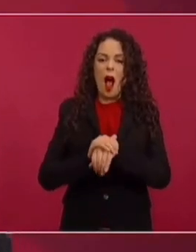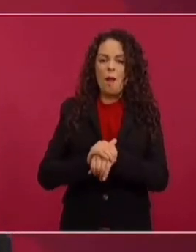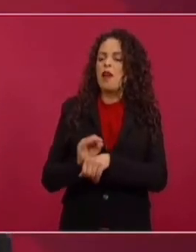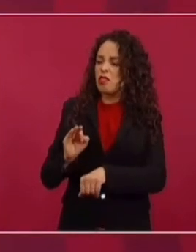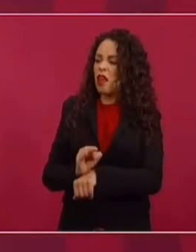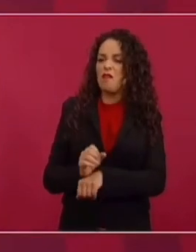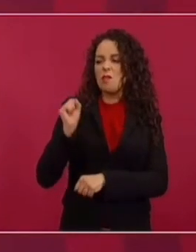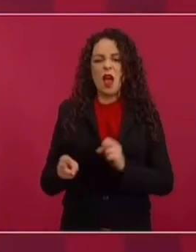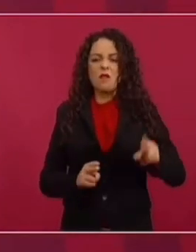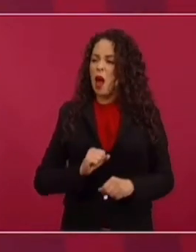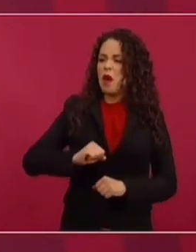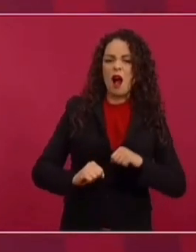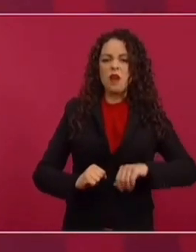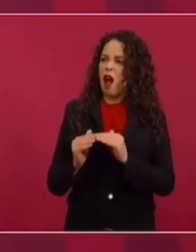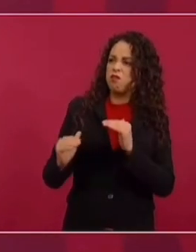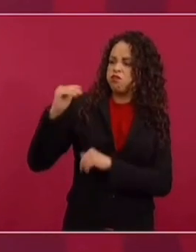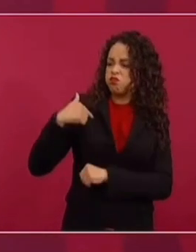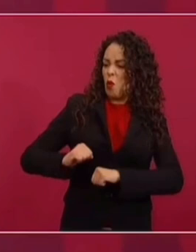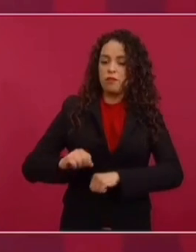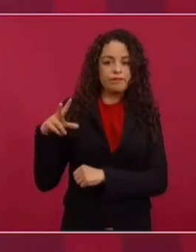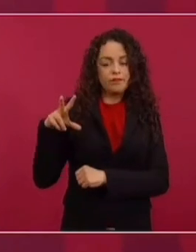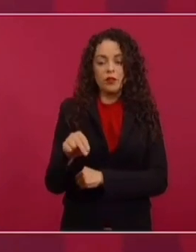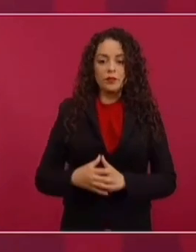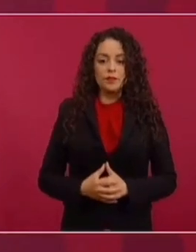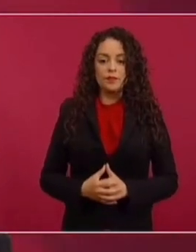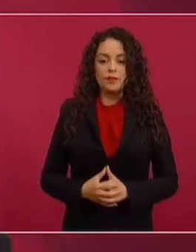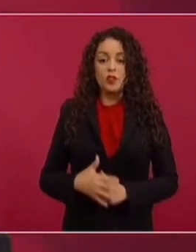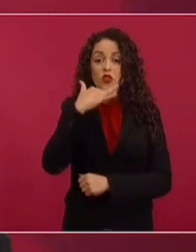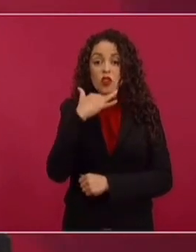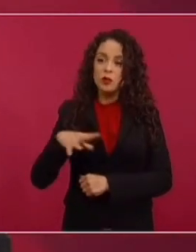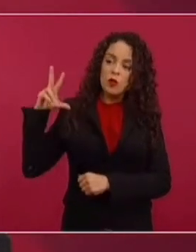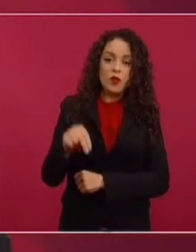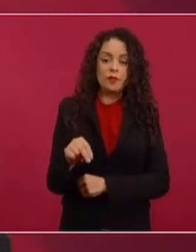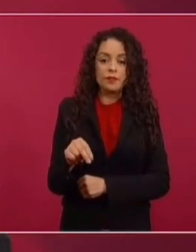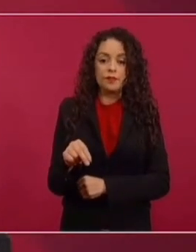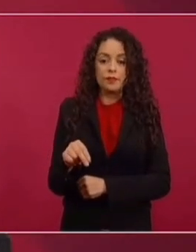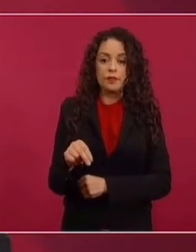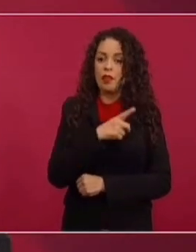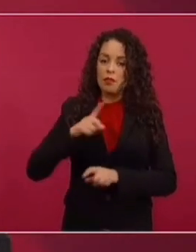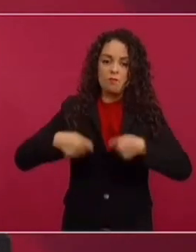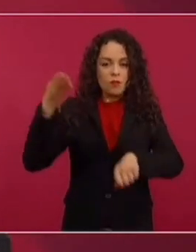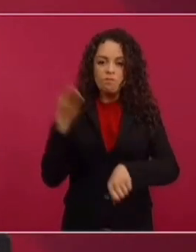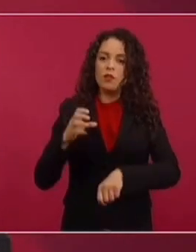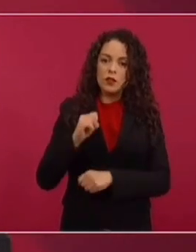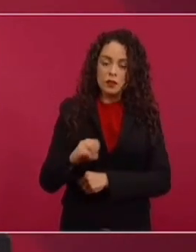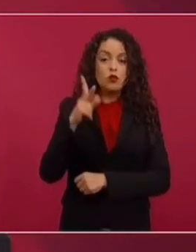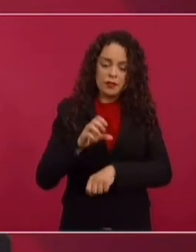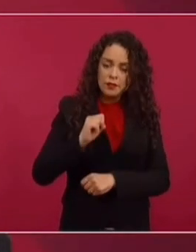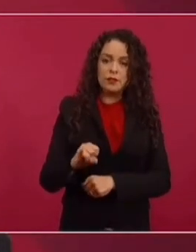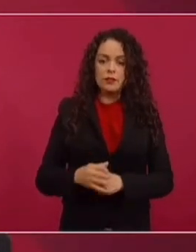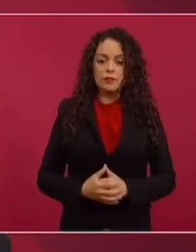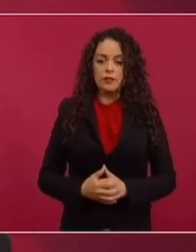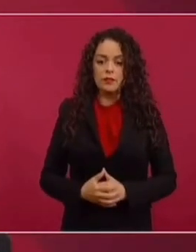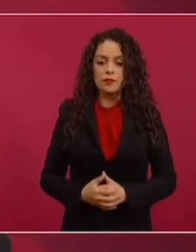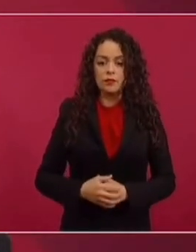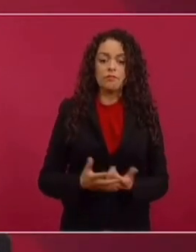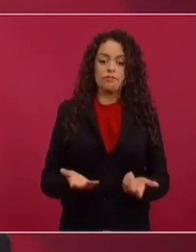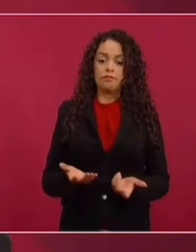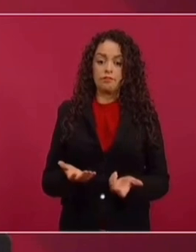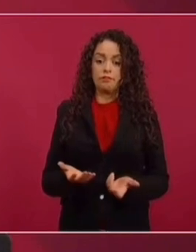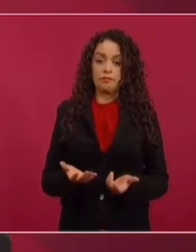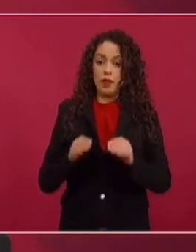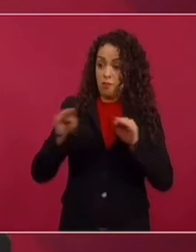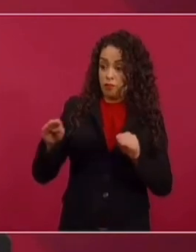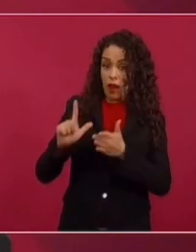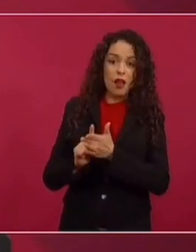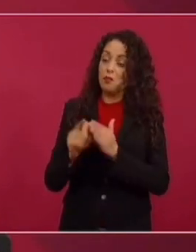influyentismo, no nepotismo, no corrupción, ni impunidad. Sea quien sea, al margen de la ley nada y por encima de